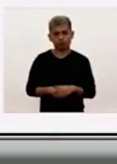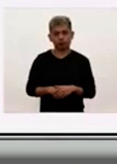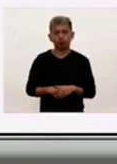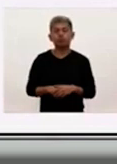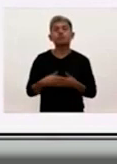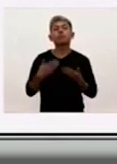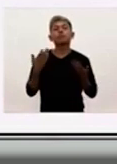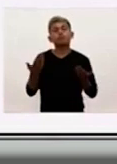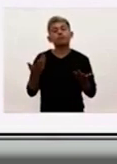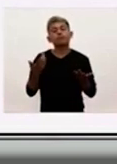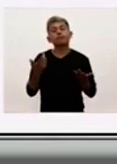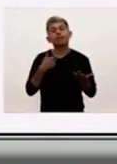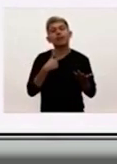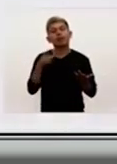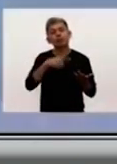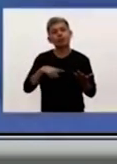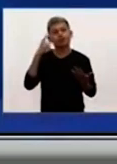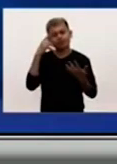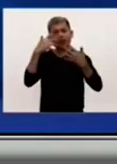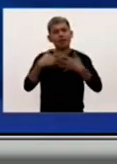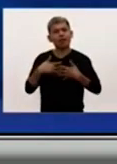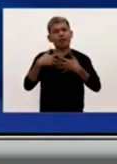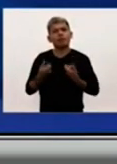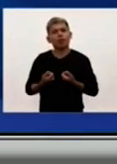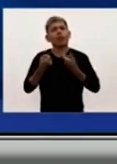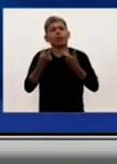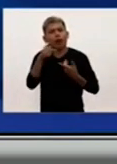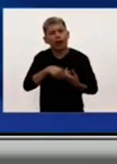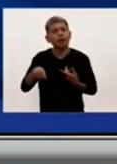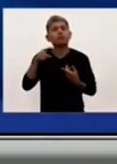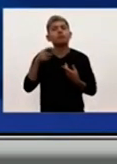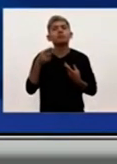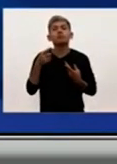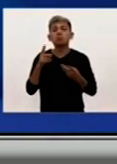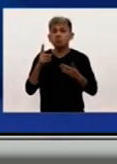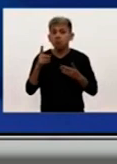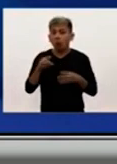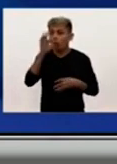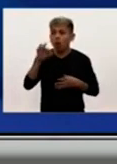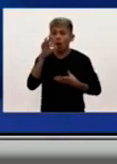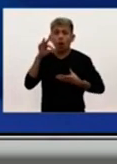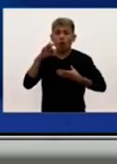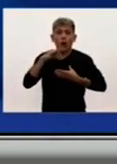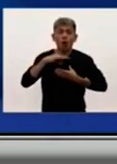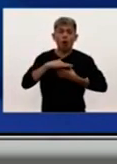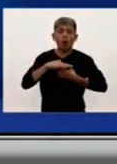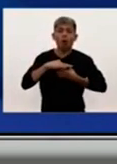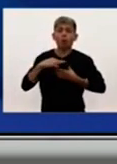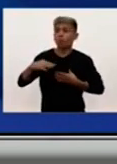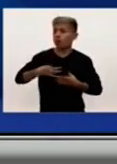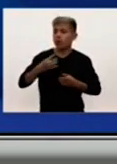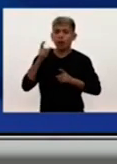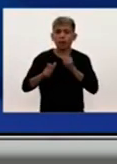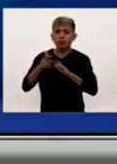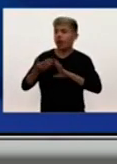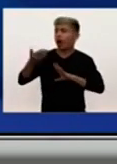Pero sí quiero reflexionar un poco cómo un simple virus frenó la vida tal